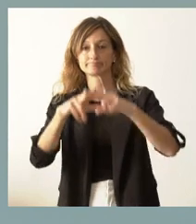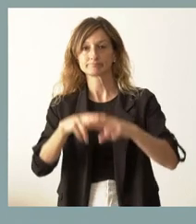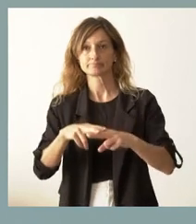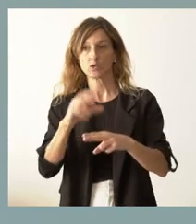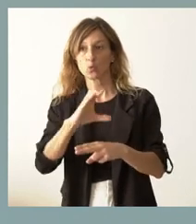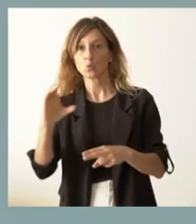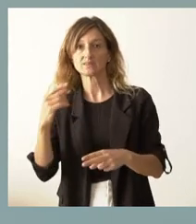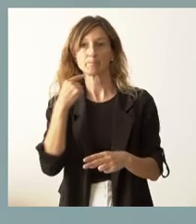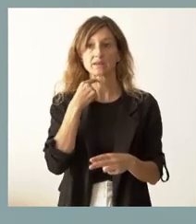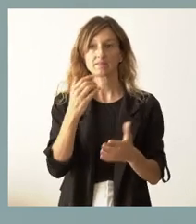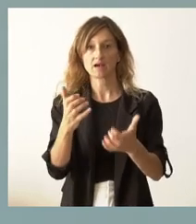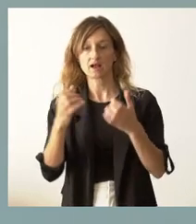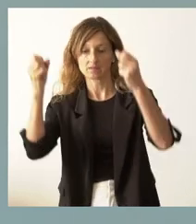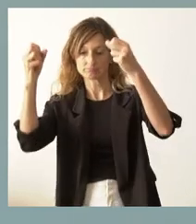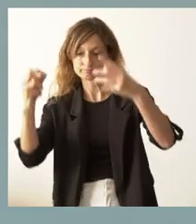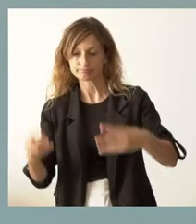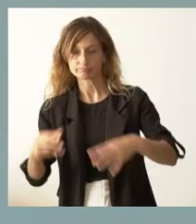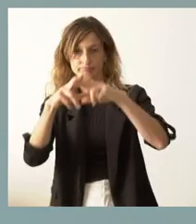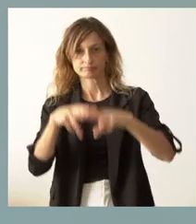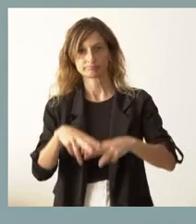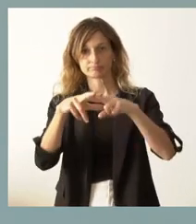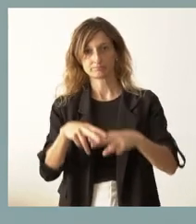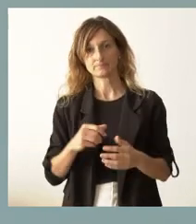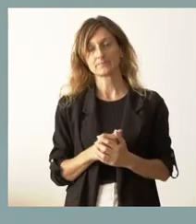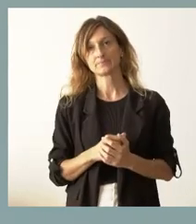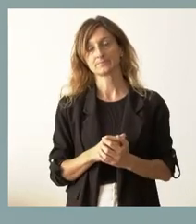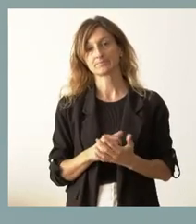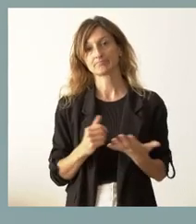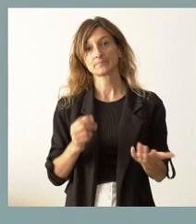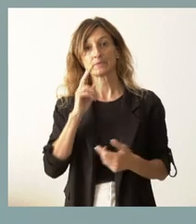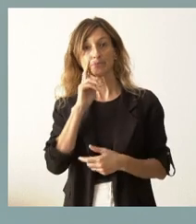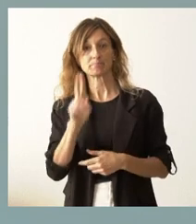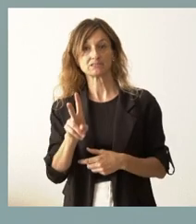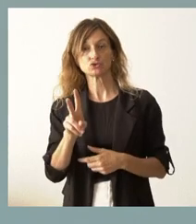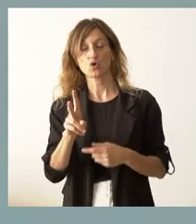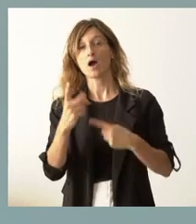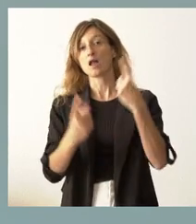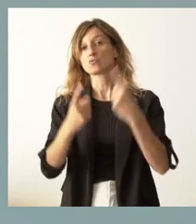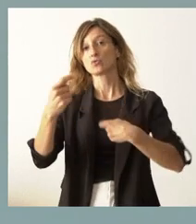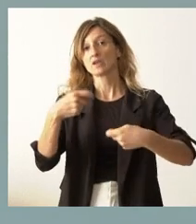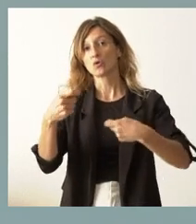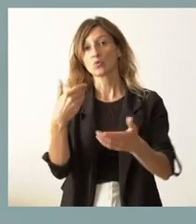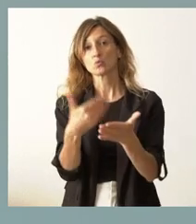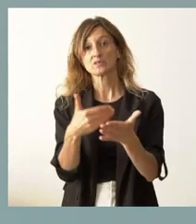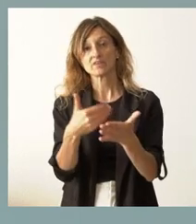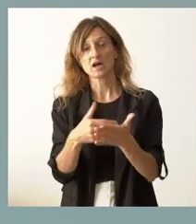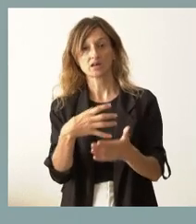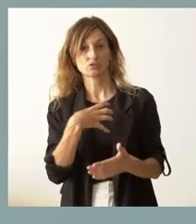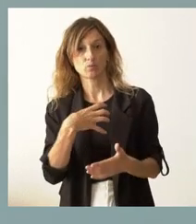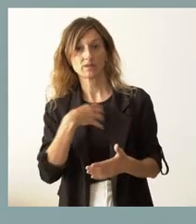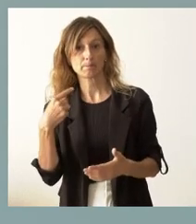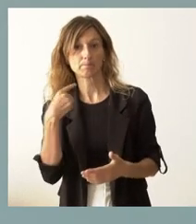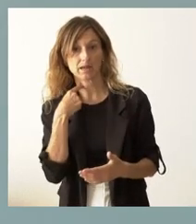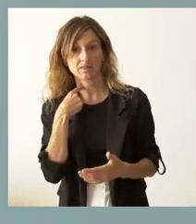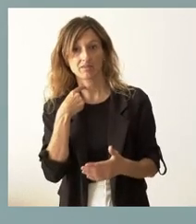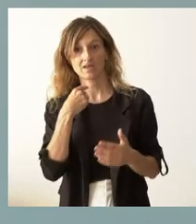de pérdidas y ganancias en su globalidad. por tanto, visto que habría algunos negocios que no podrían justificar su volumen de pérdidas hasta